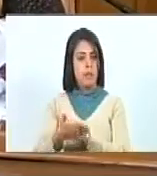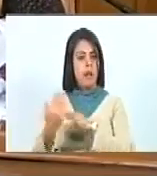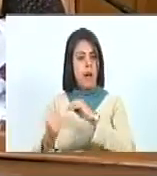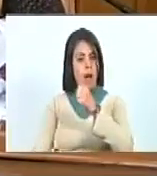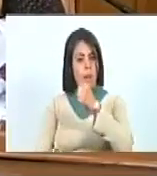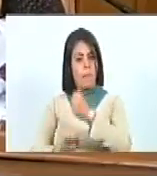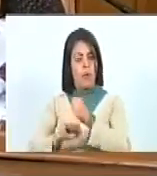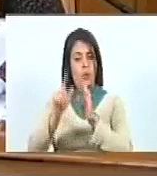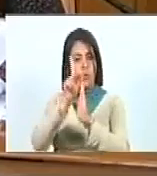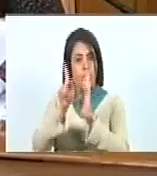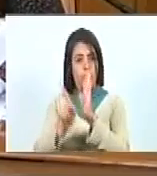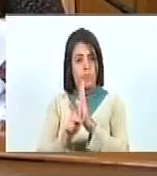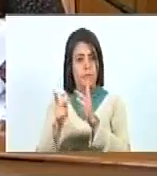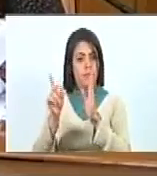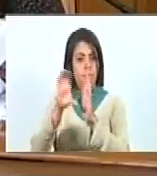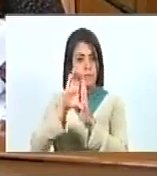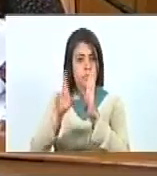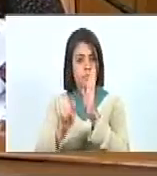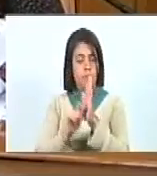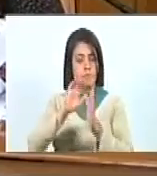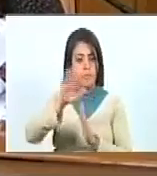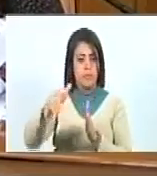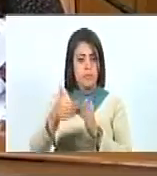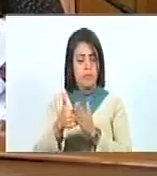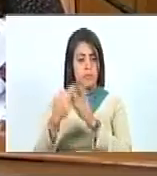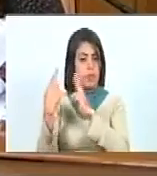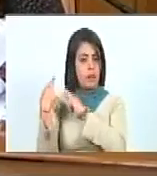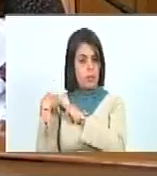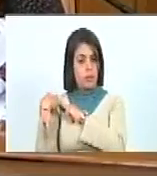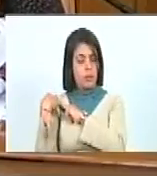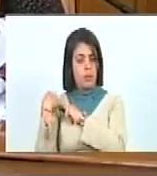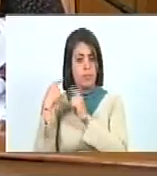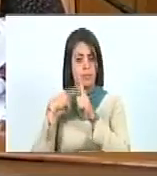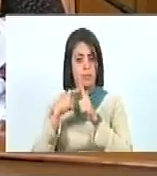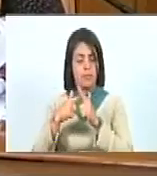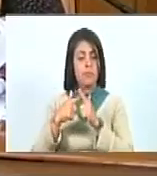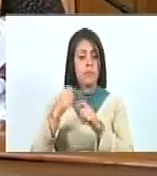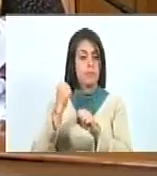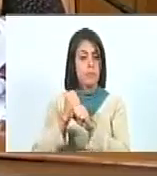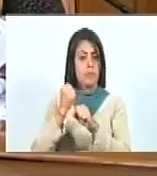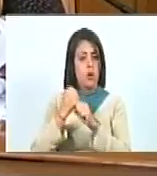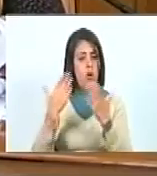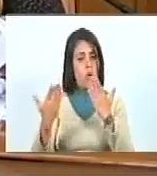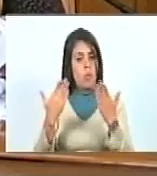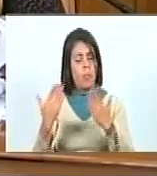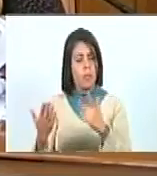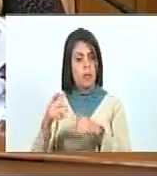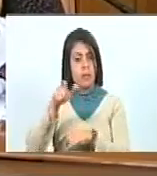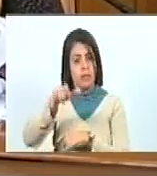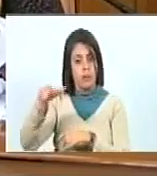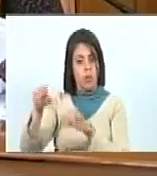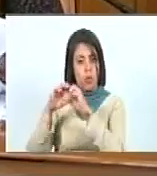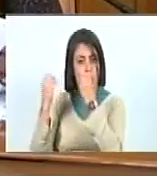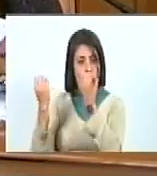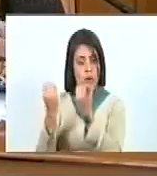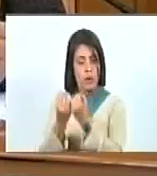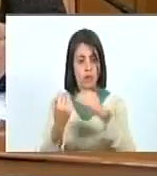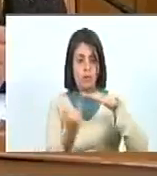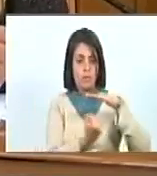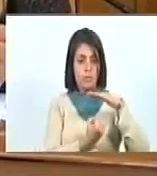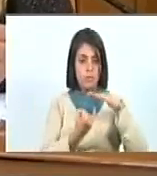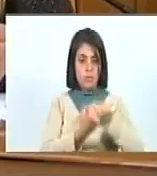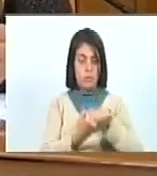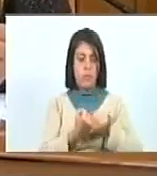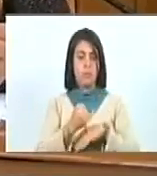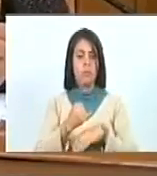base del principio constitucional de corresponsabilidad, es una función compartida entre los órganos y entes